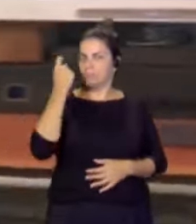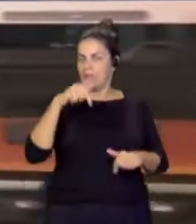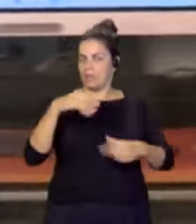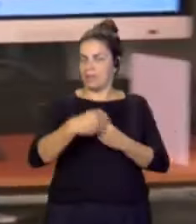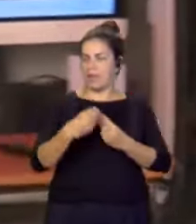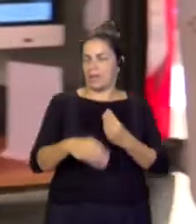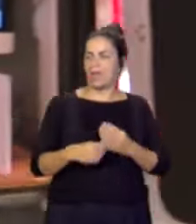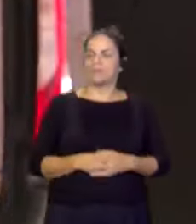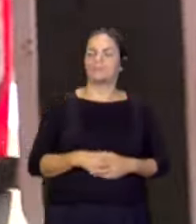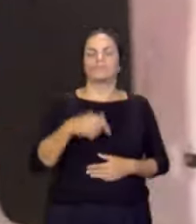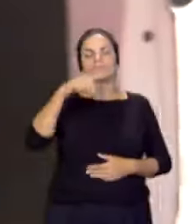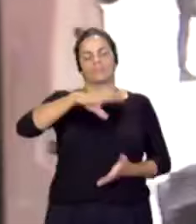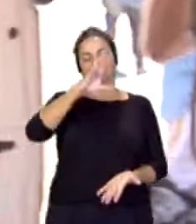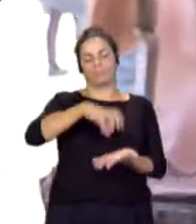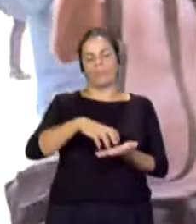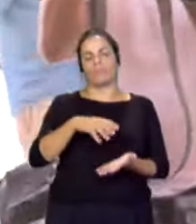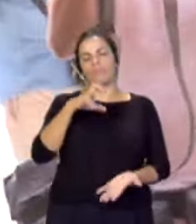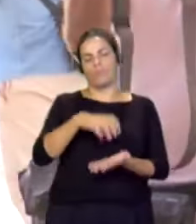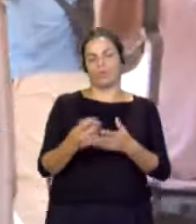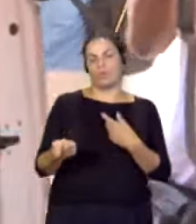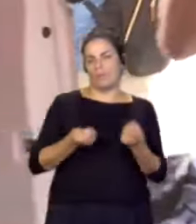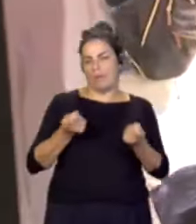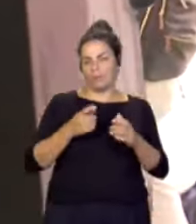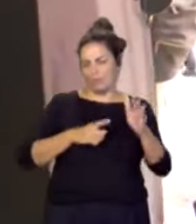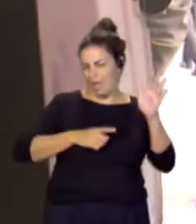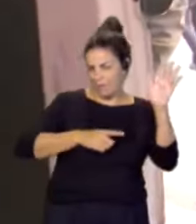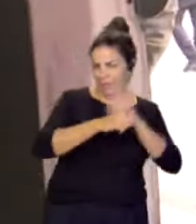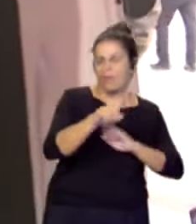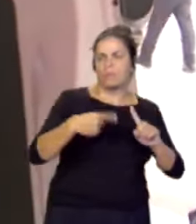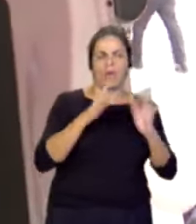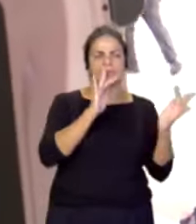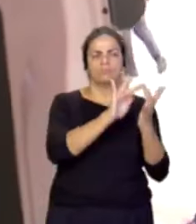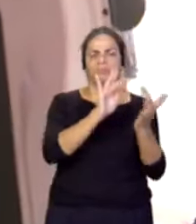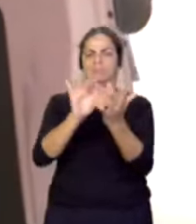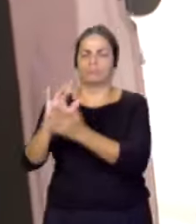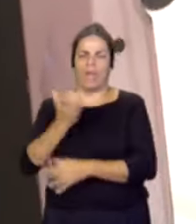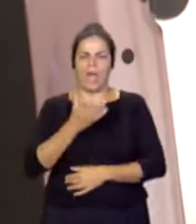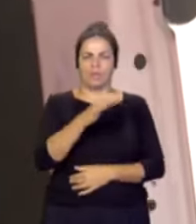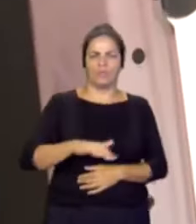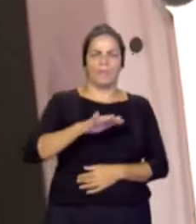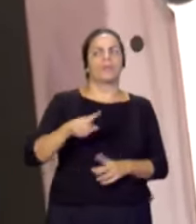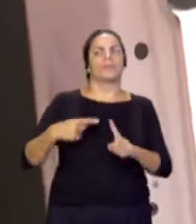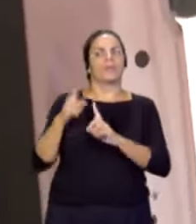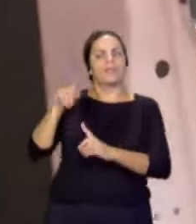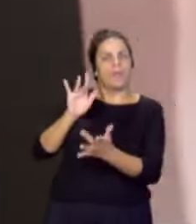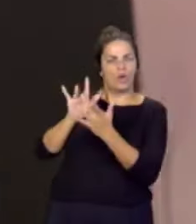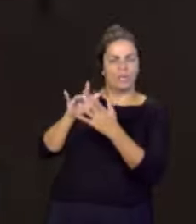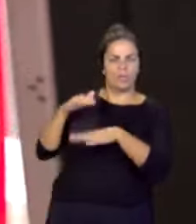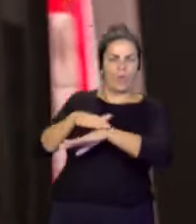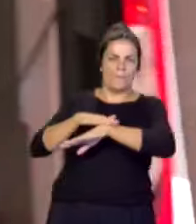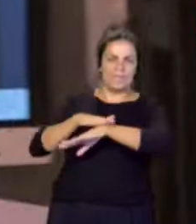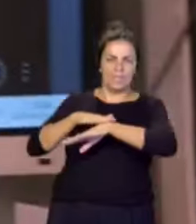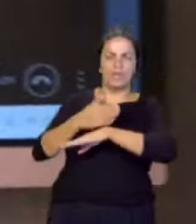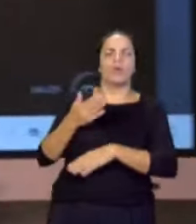Desde PMA, este puesto de mando avanzado, hay conexión prácticamente con todos los ayuntamientos, también hay conexión con el ministerio, que es lo que ustedes están